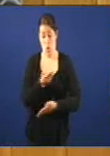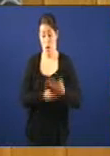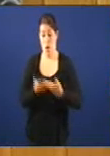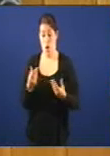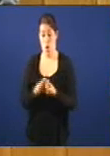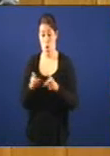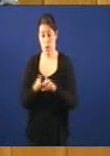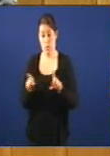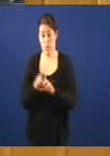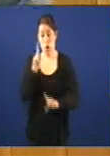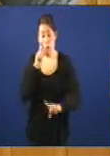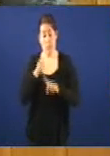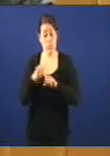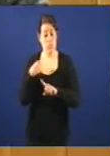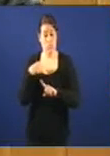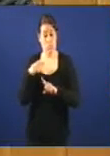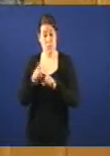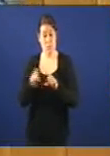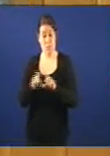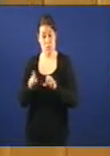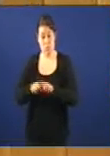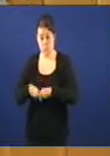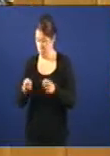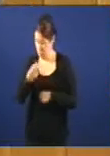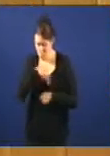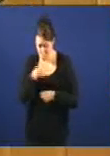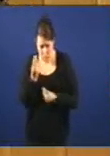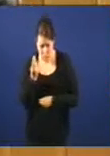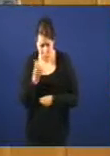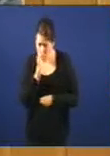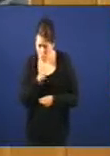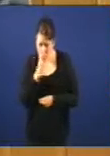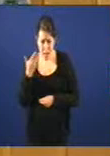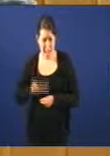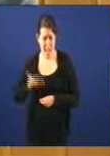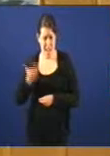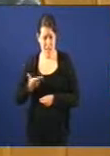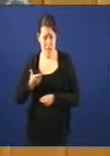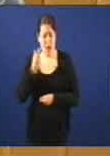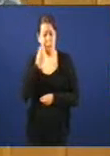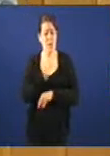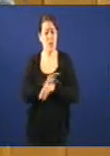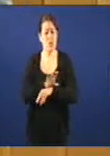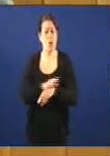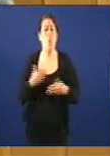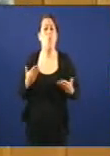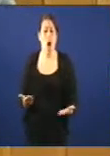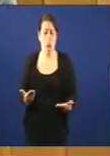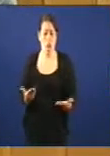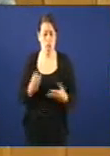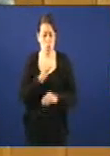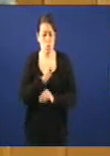empresa para desmantelar a industria. E iso non nos parece tremendamente grave. Non gostaría que o xa consellera disese aquí cal fóa esa intervención,